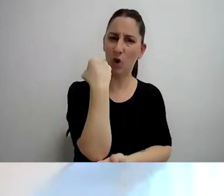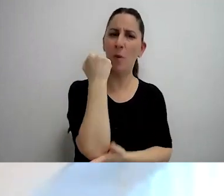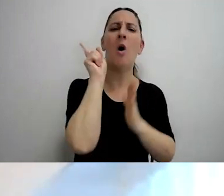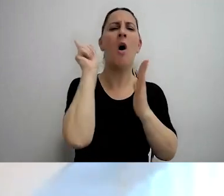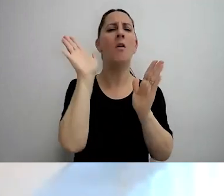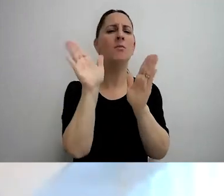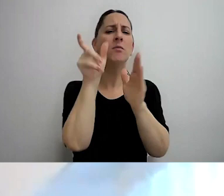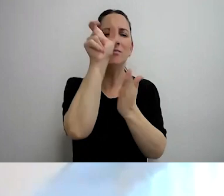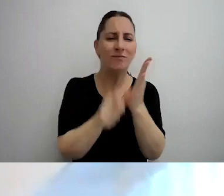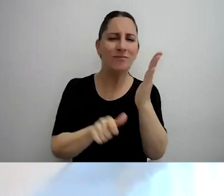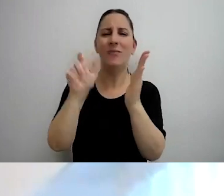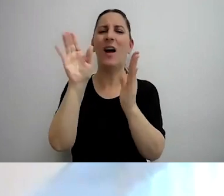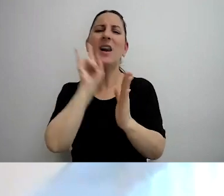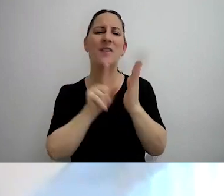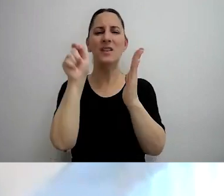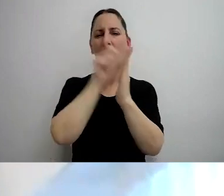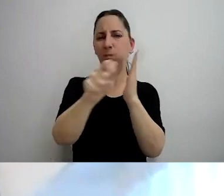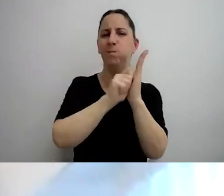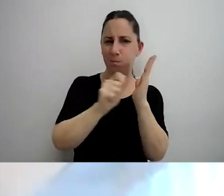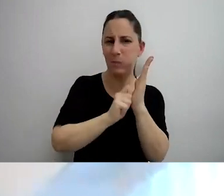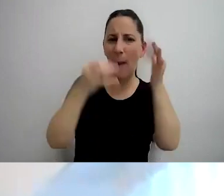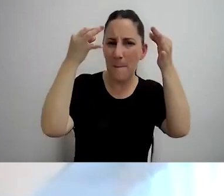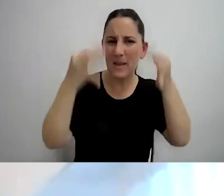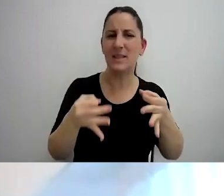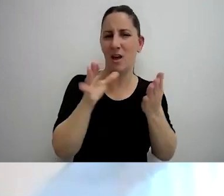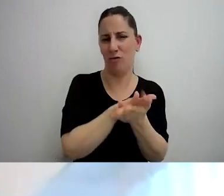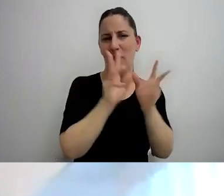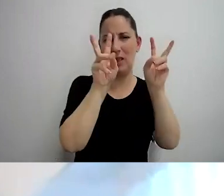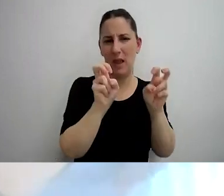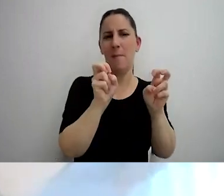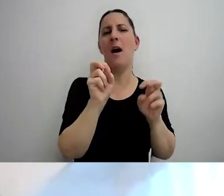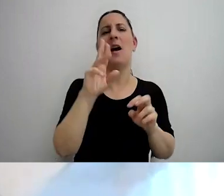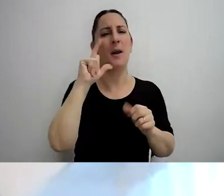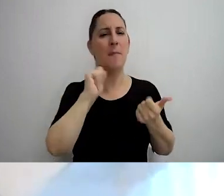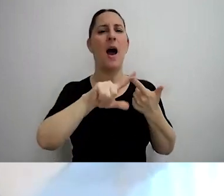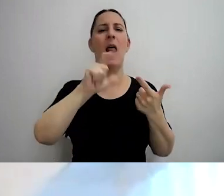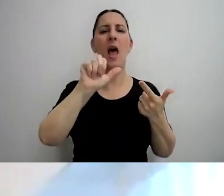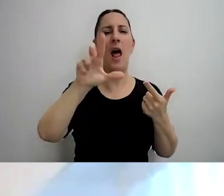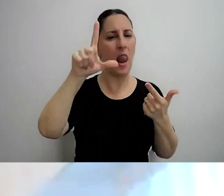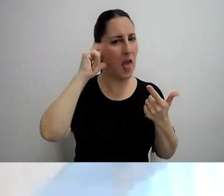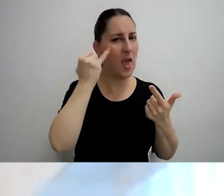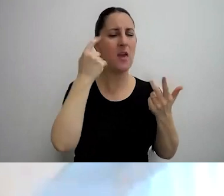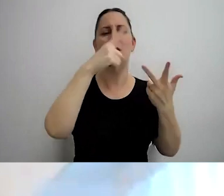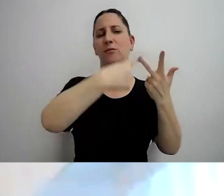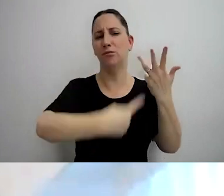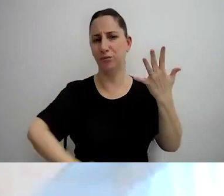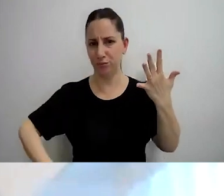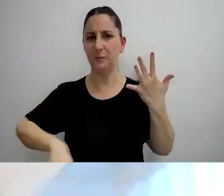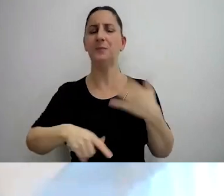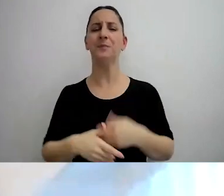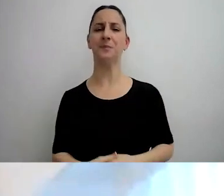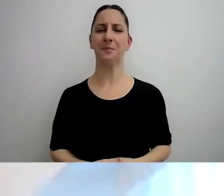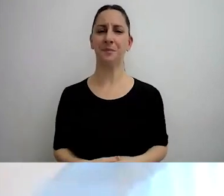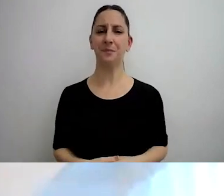de diversos artículos de índole tributaria para revistas especializadas del área, como ERREPAR, La Ley, Cronista Comercial en el Suplemento Fiscal